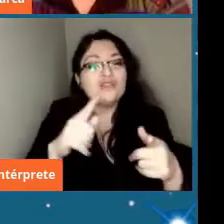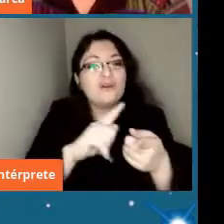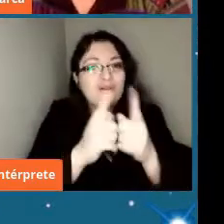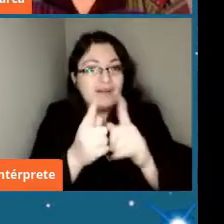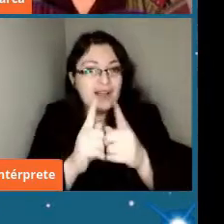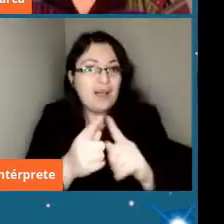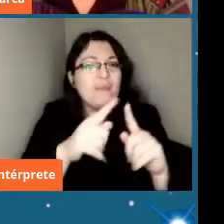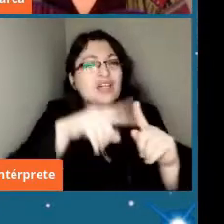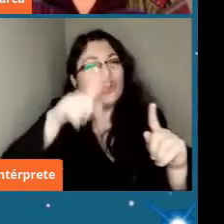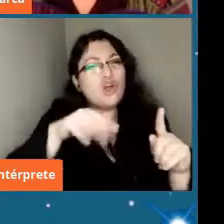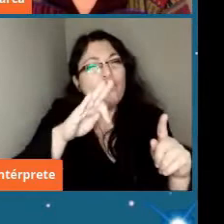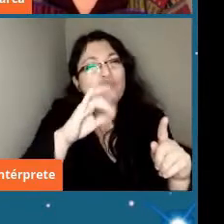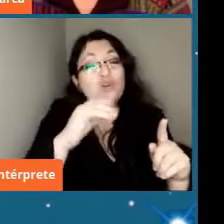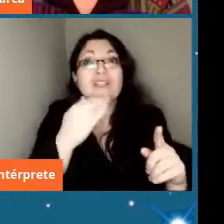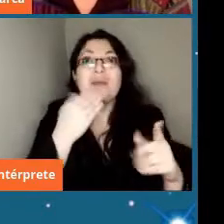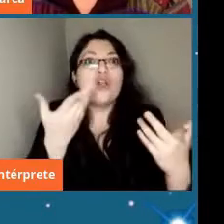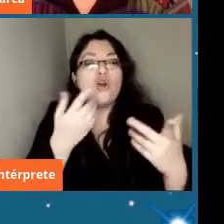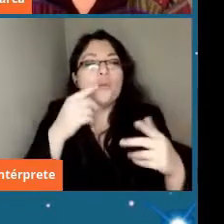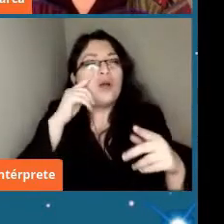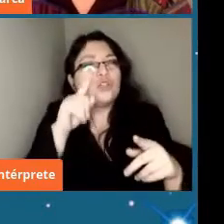que estudiamos con los meteoritos de Atacama